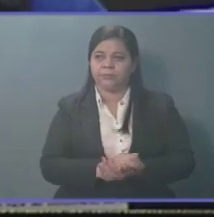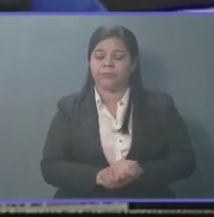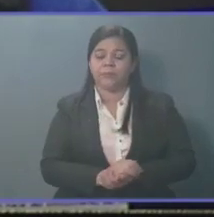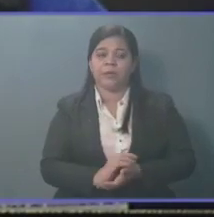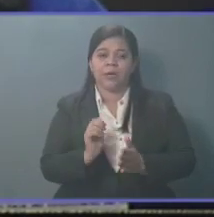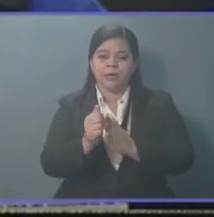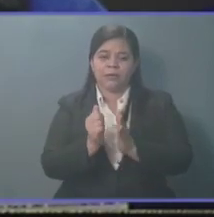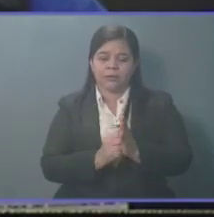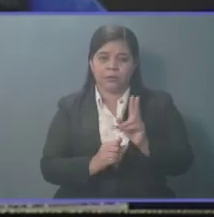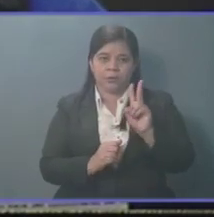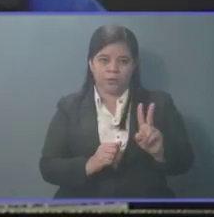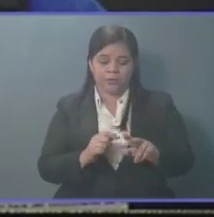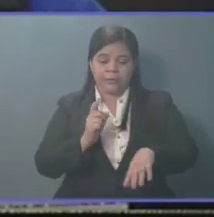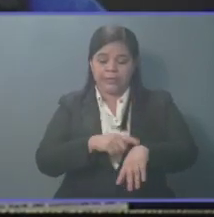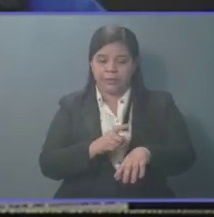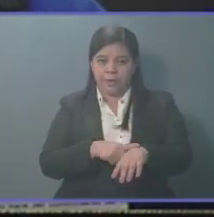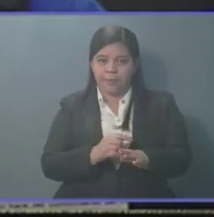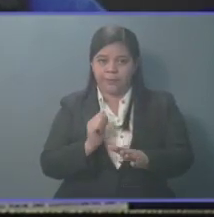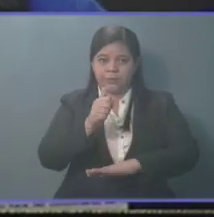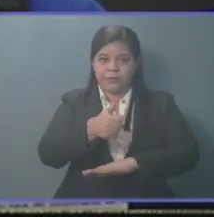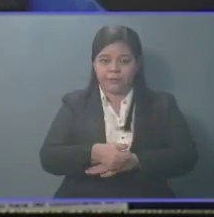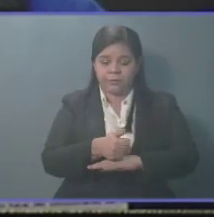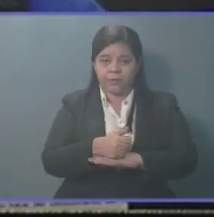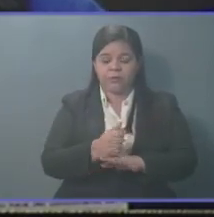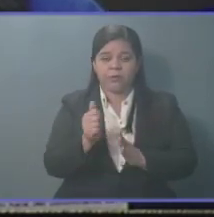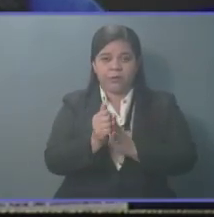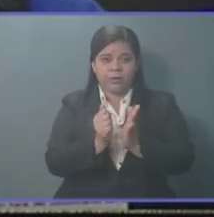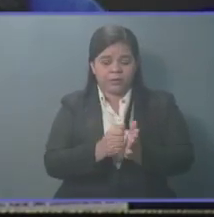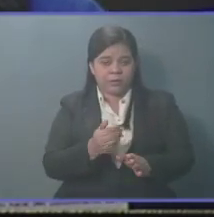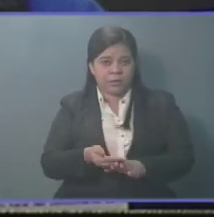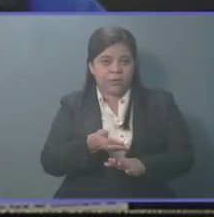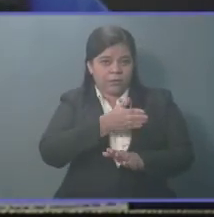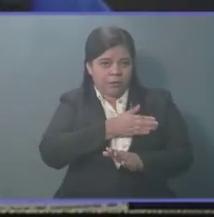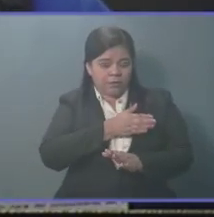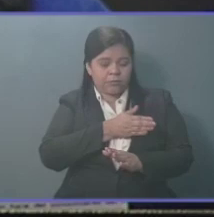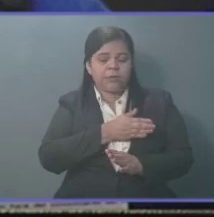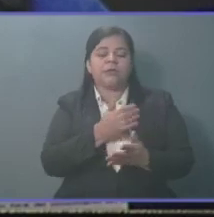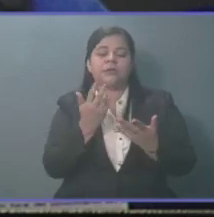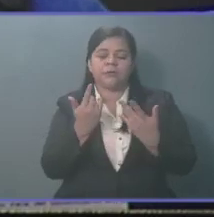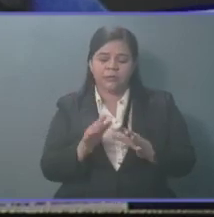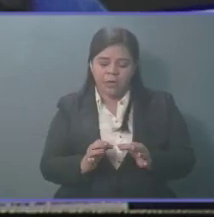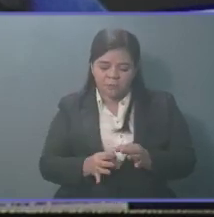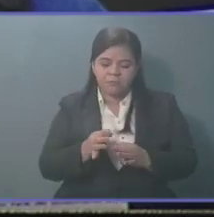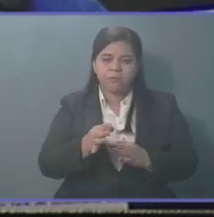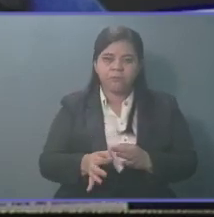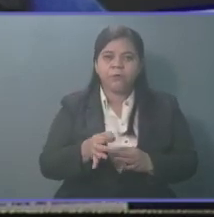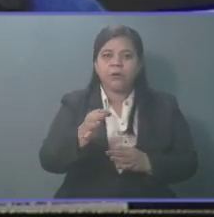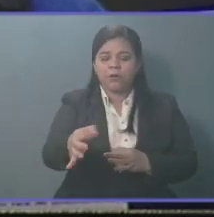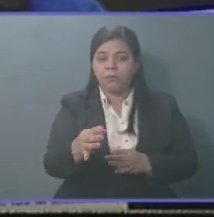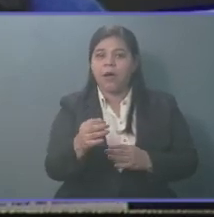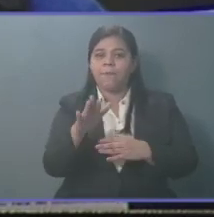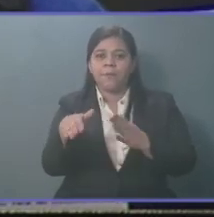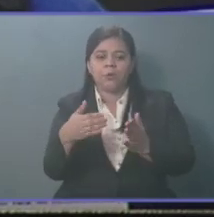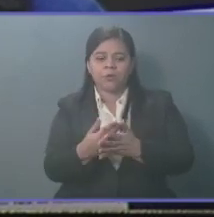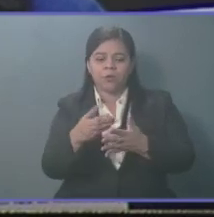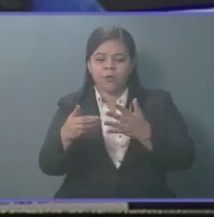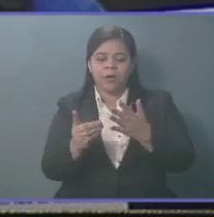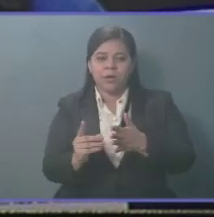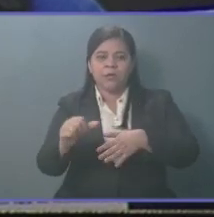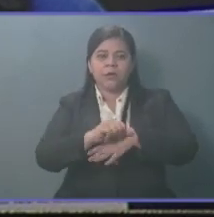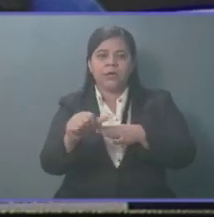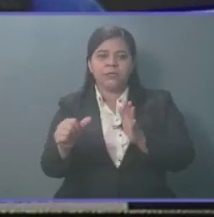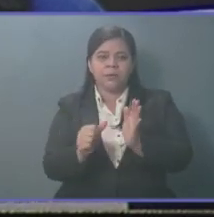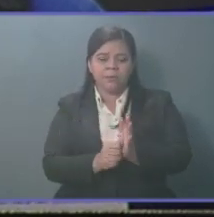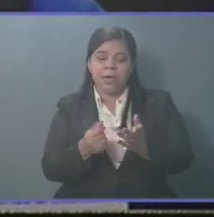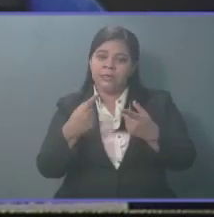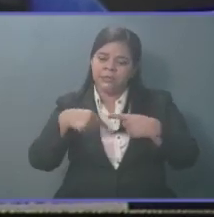Artículo 12, el plazo establecido en el artículo anterior para la realización de dicho trámite se prorrogará mediante la emisión del respectivo decreto legislativo